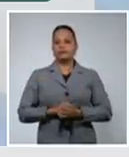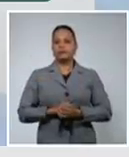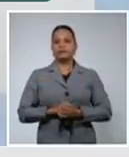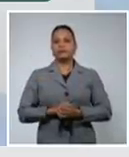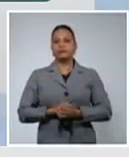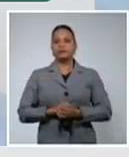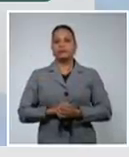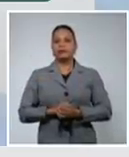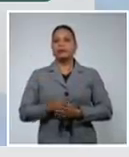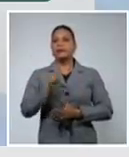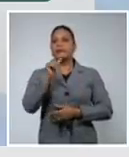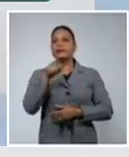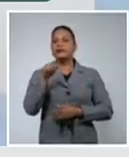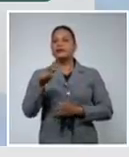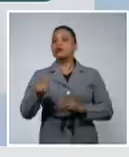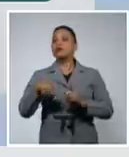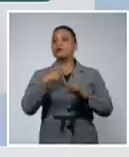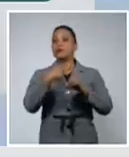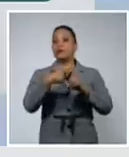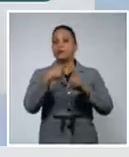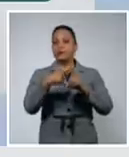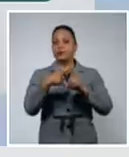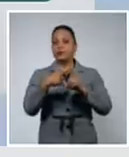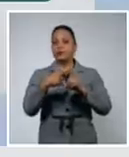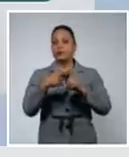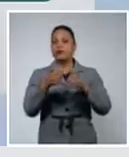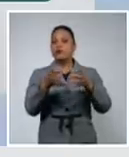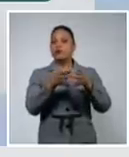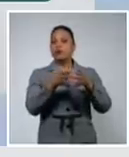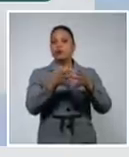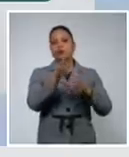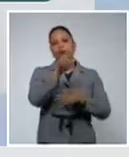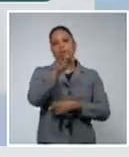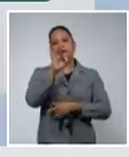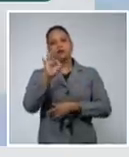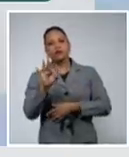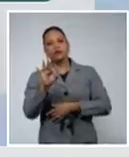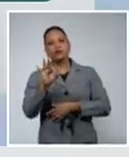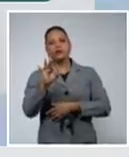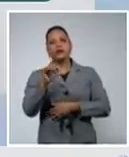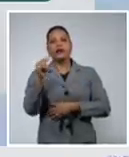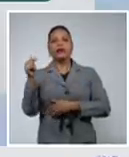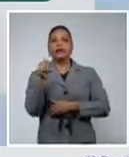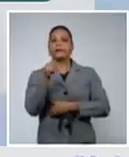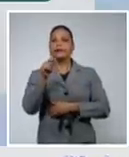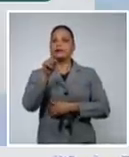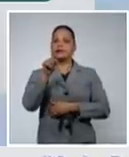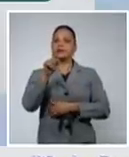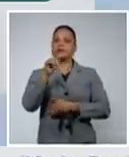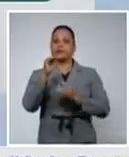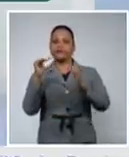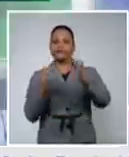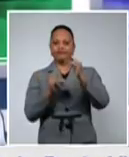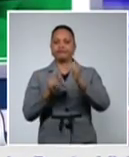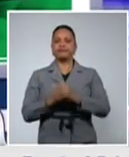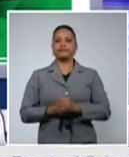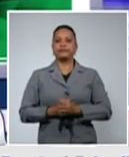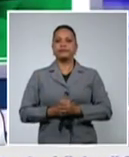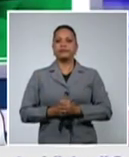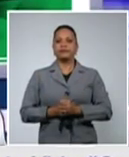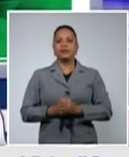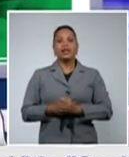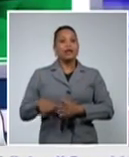pacientes diagnosticados en el grupo de 18 y menos años de edad. Todas las provincias